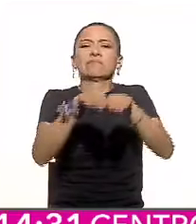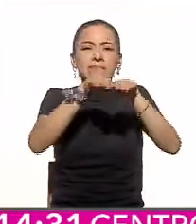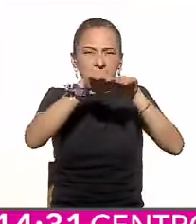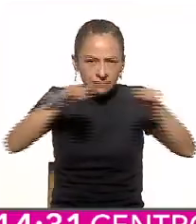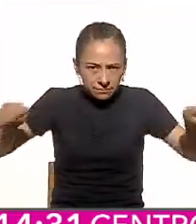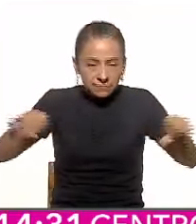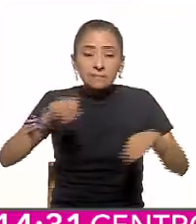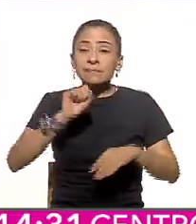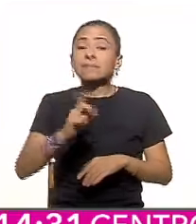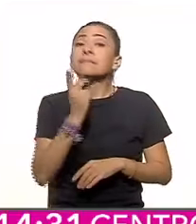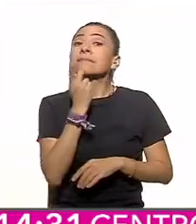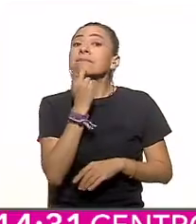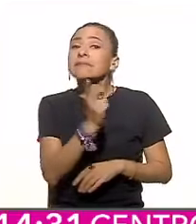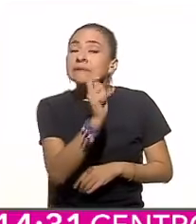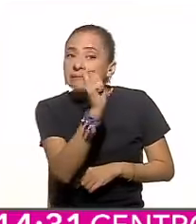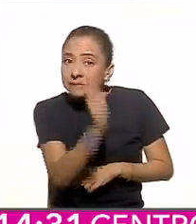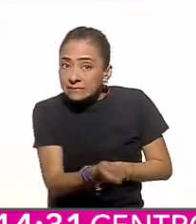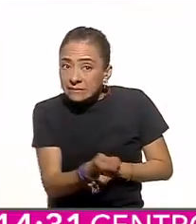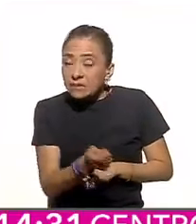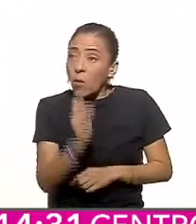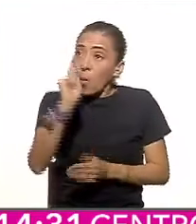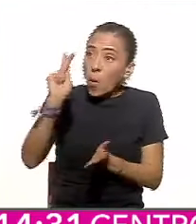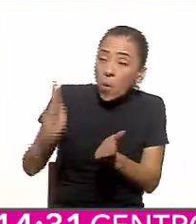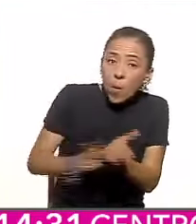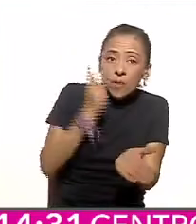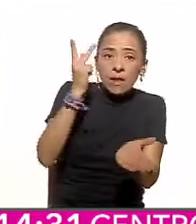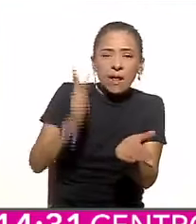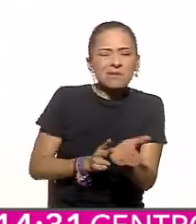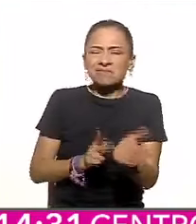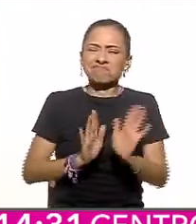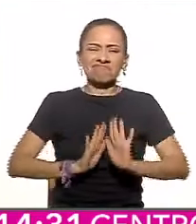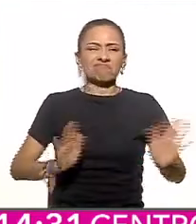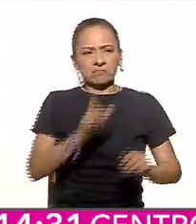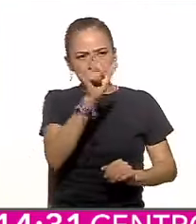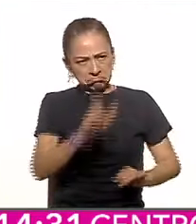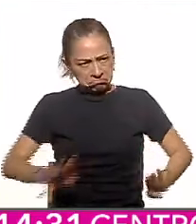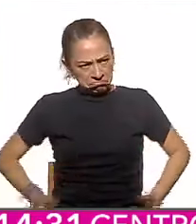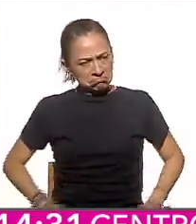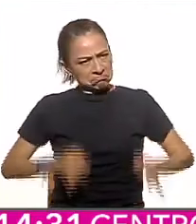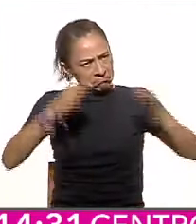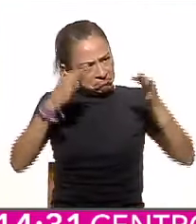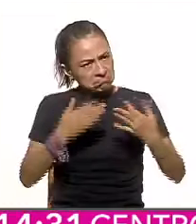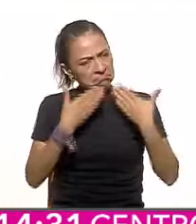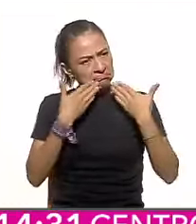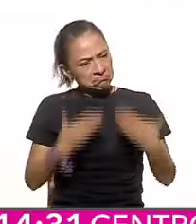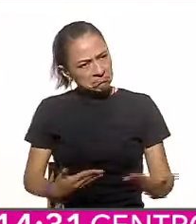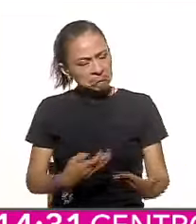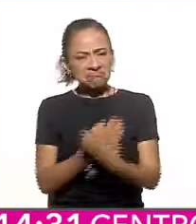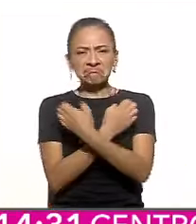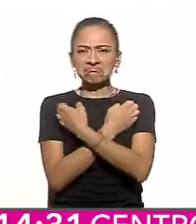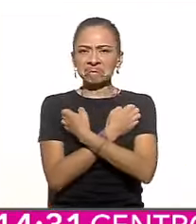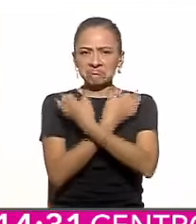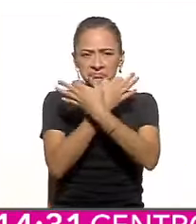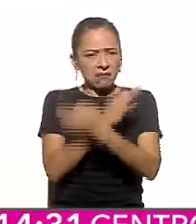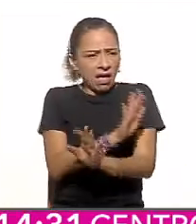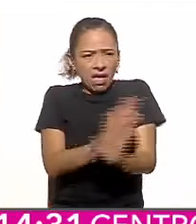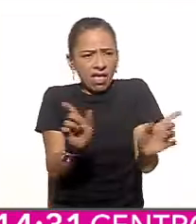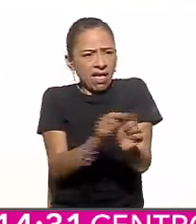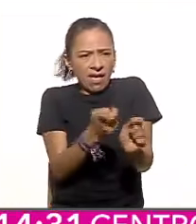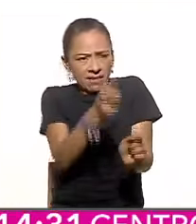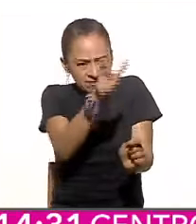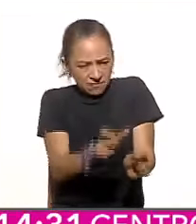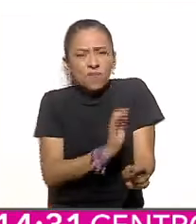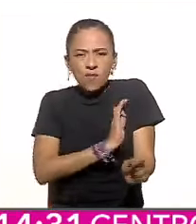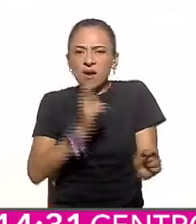vez, basta con ser decente para ser revolucionario. Es esta una revolución